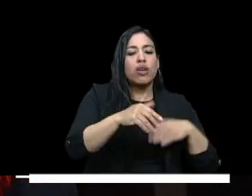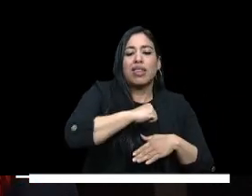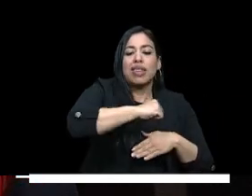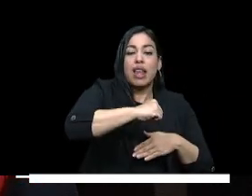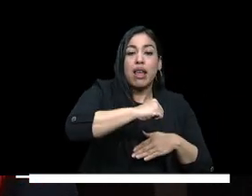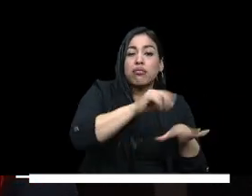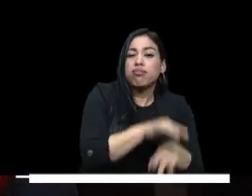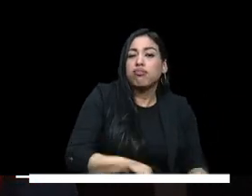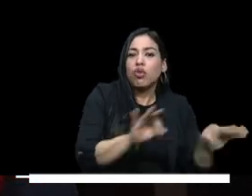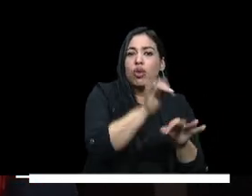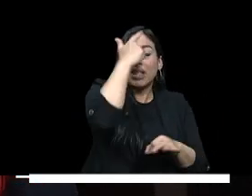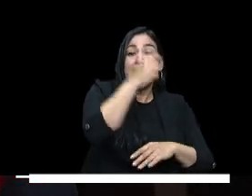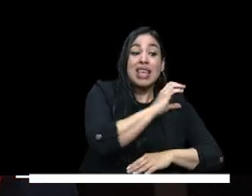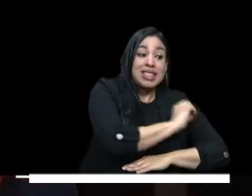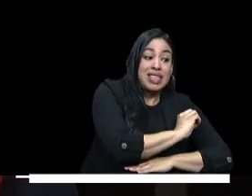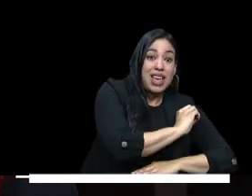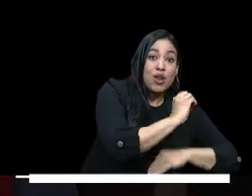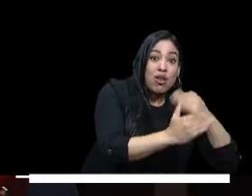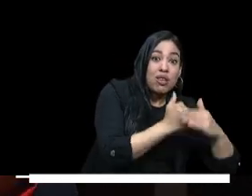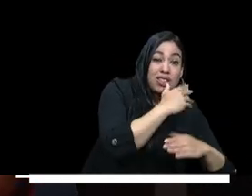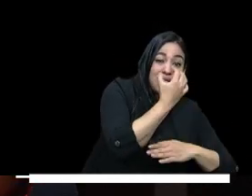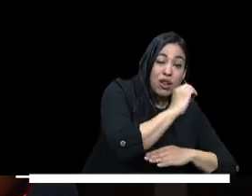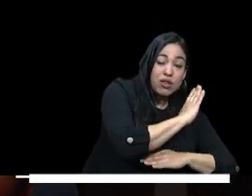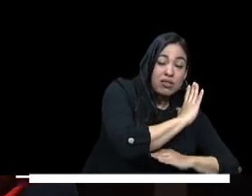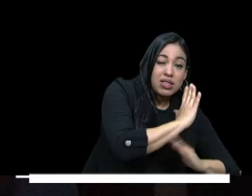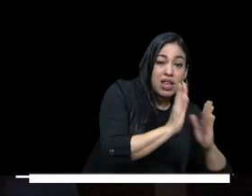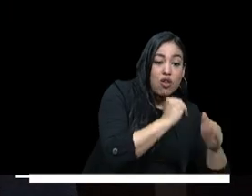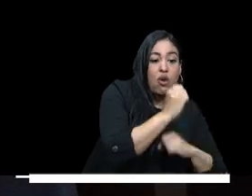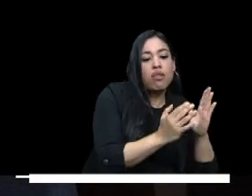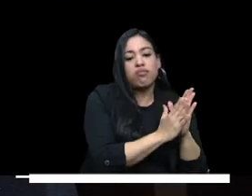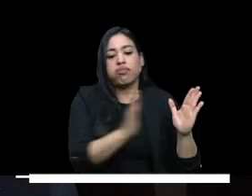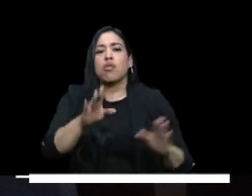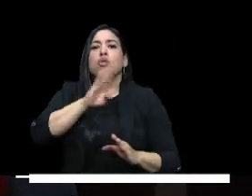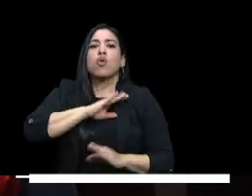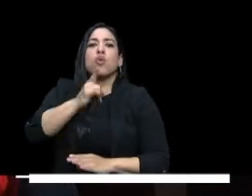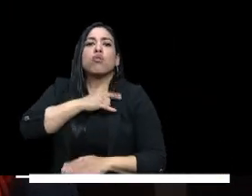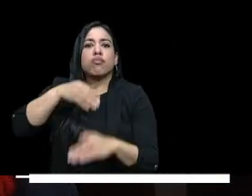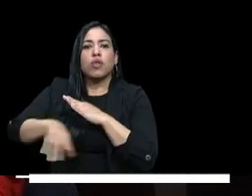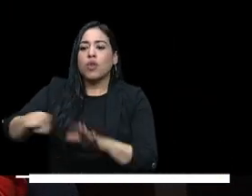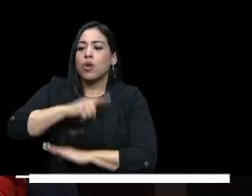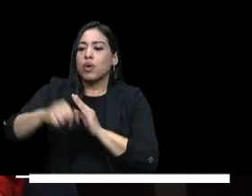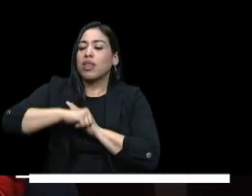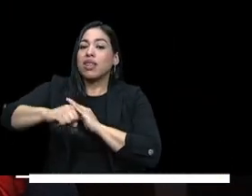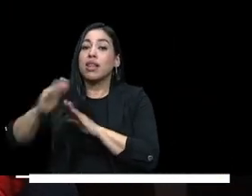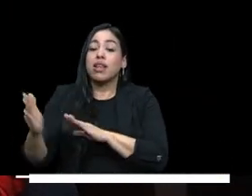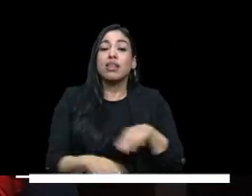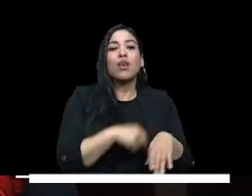fundamental desde la educación inicial hasta la superior y por otro lado reformar la ley 30 de 1992